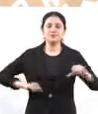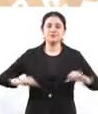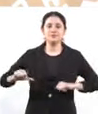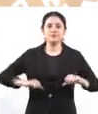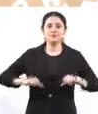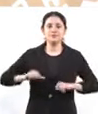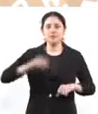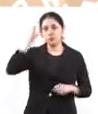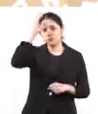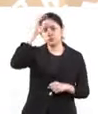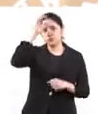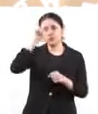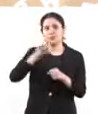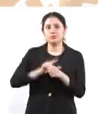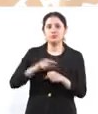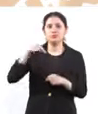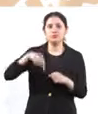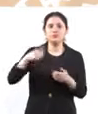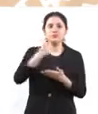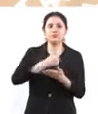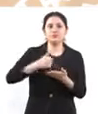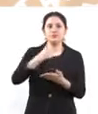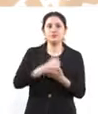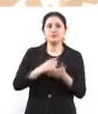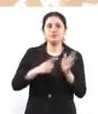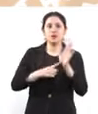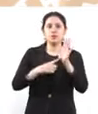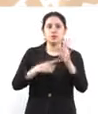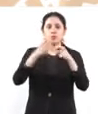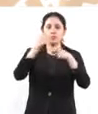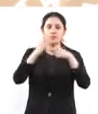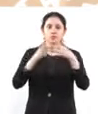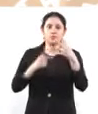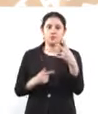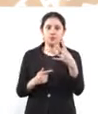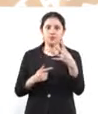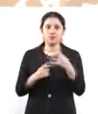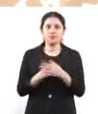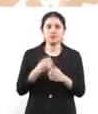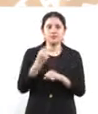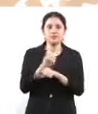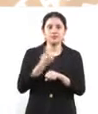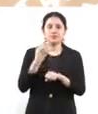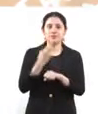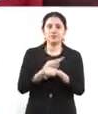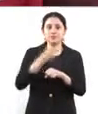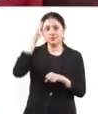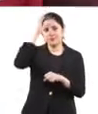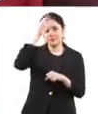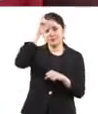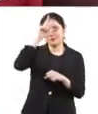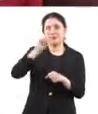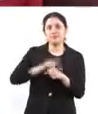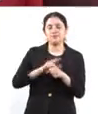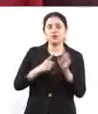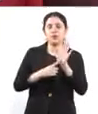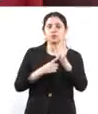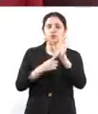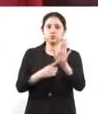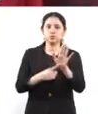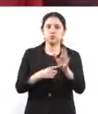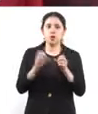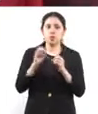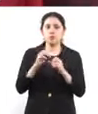la ciudad que sean incorporadas a través de Secretaría de Cultura o a través de alguna entidad privada, sino que